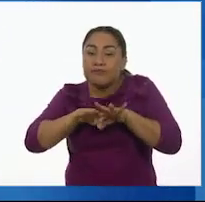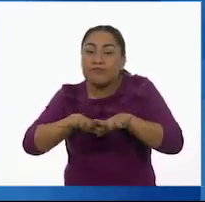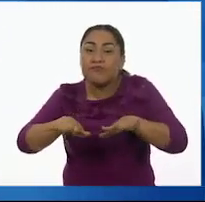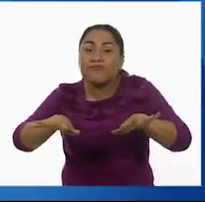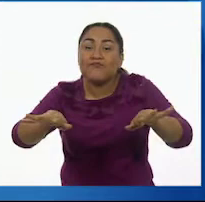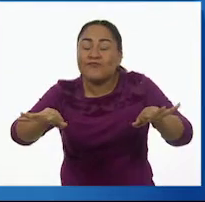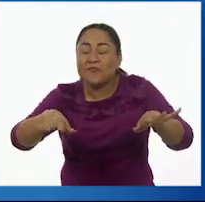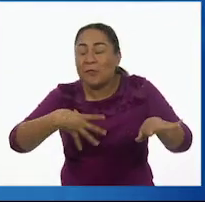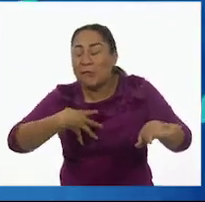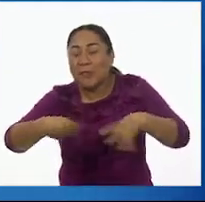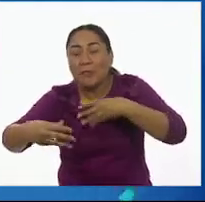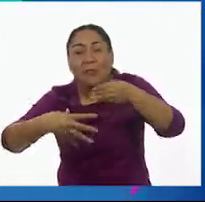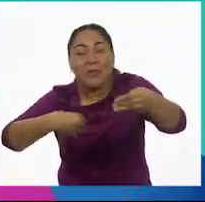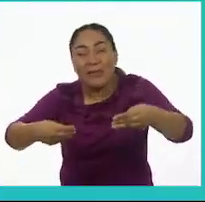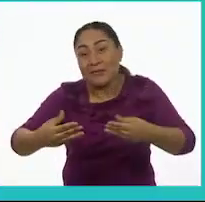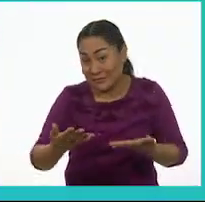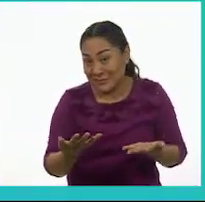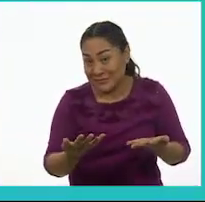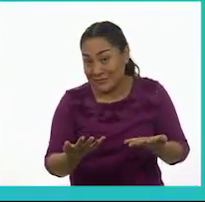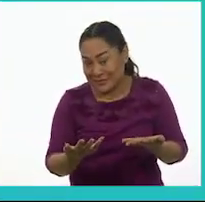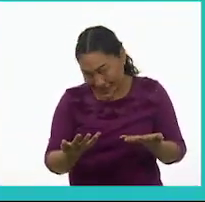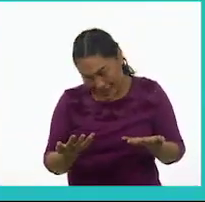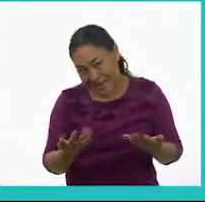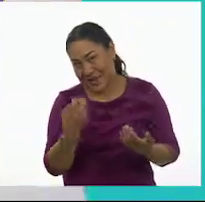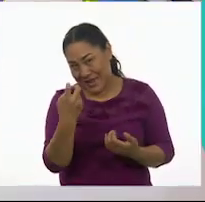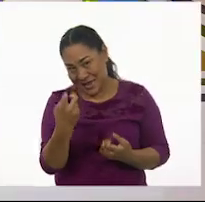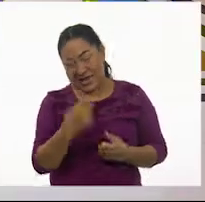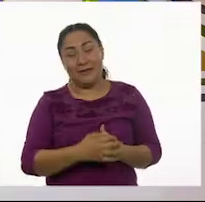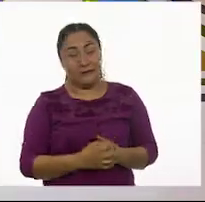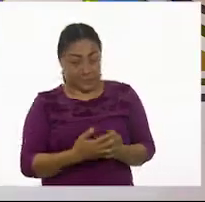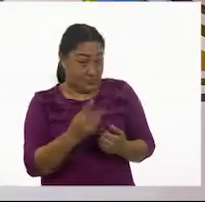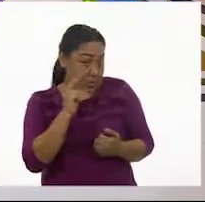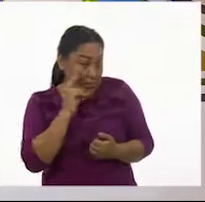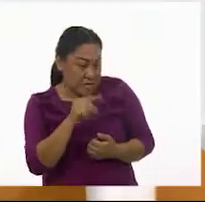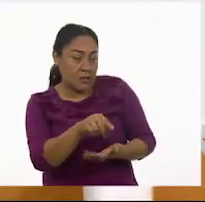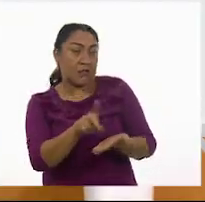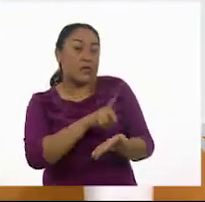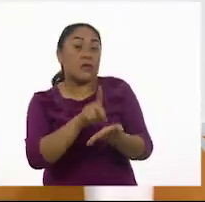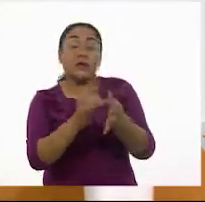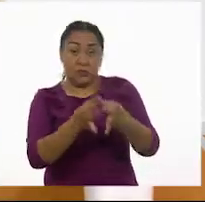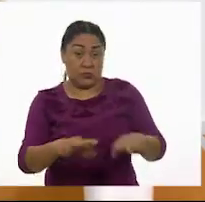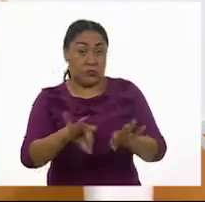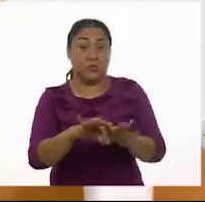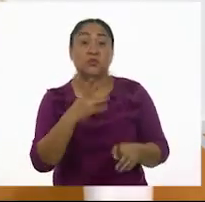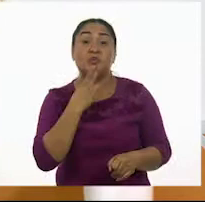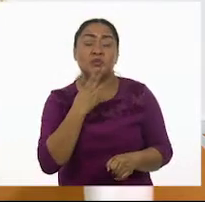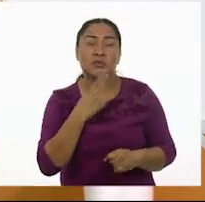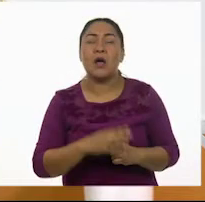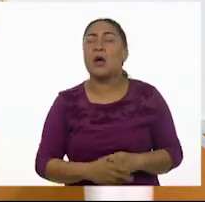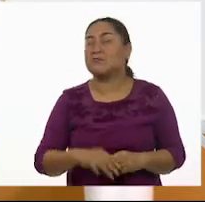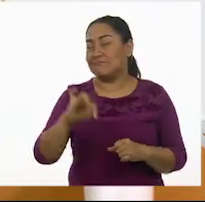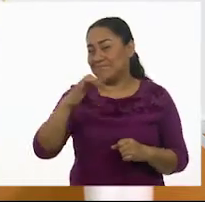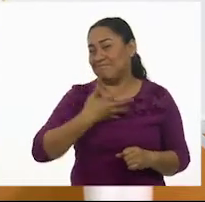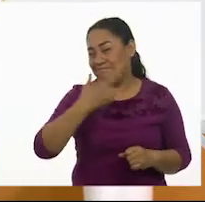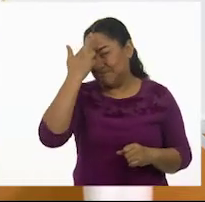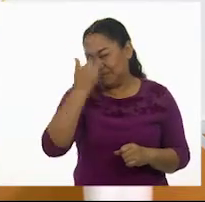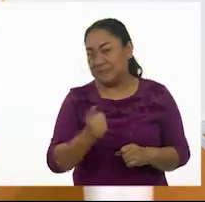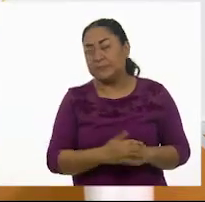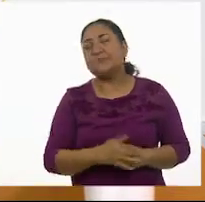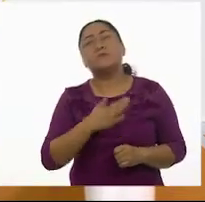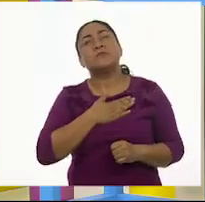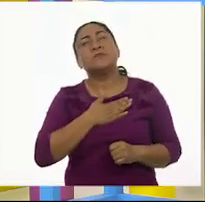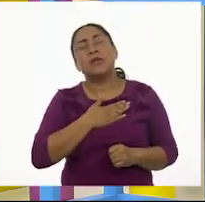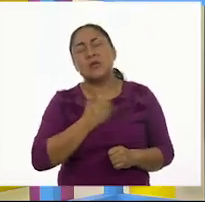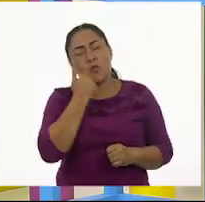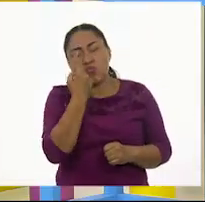compartir con alguien. Así es. Muy bien. Entonces, ¿ya viste la importancia del diccionario? Sí. Y a mí me gustaría buscar